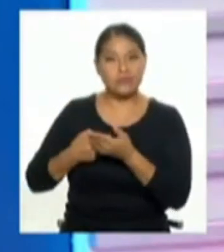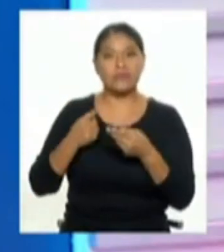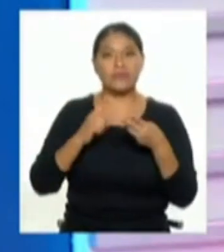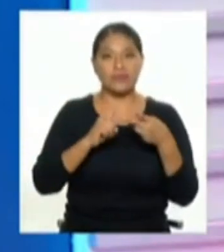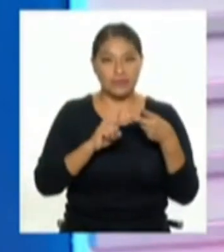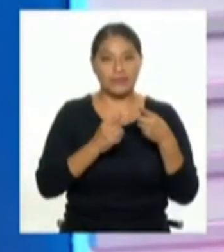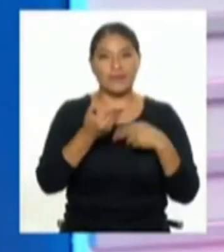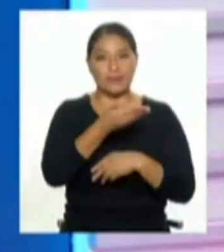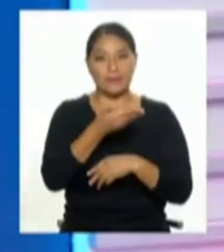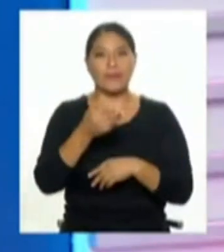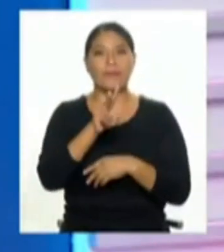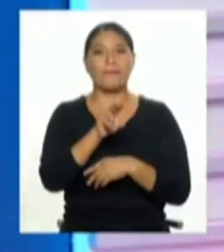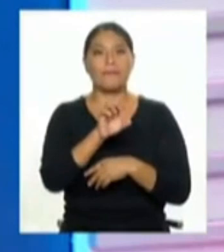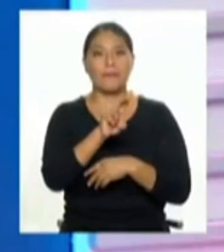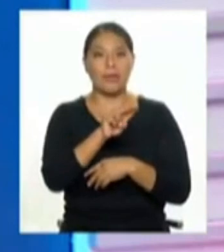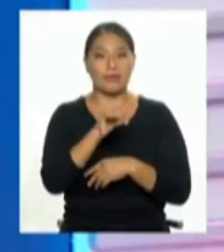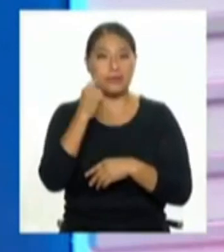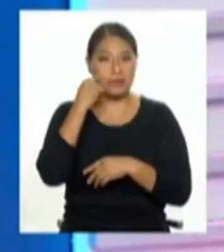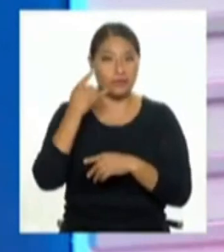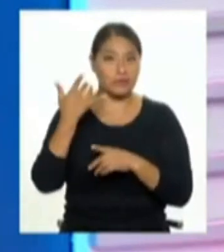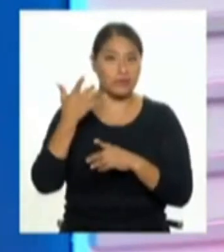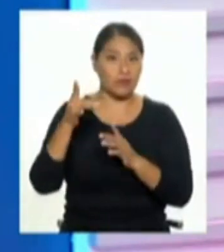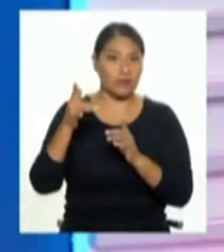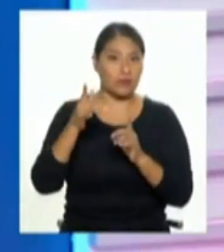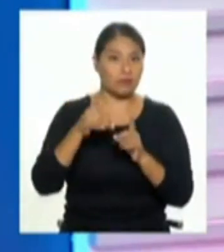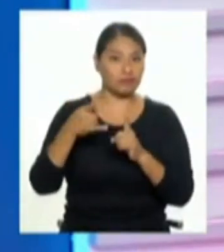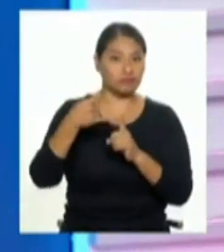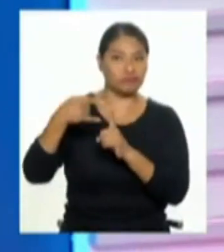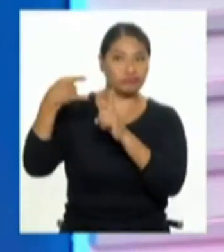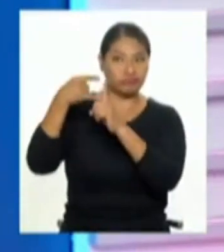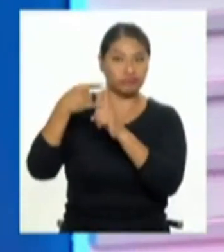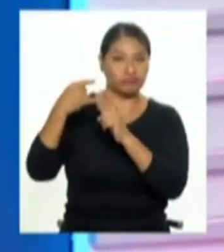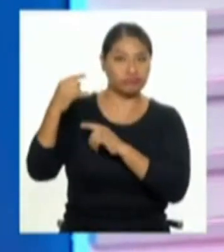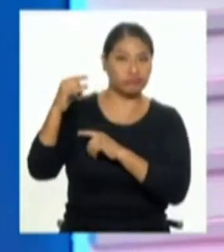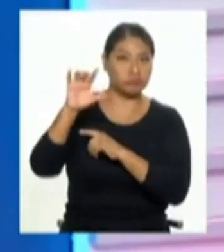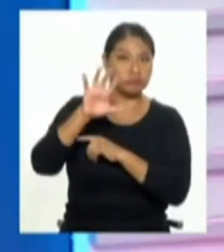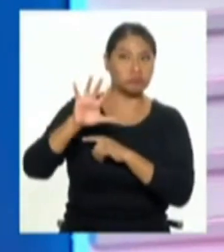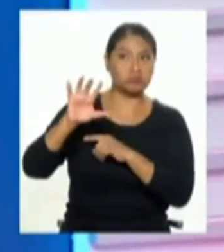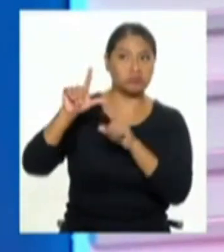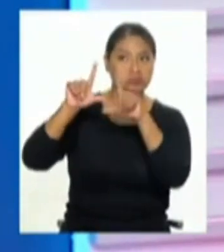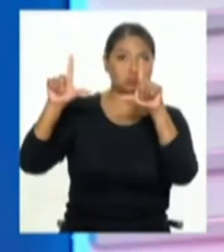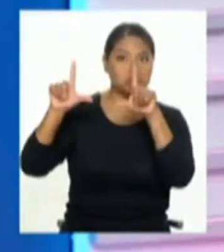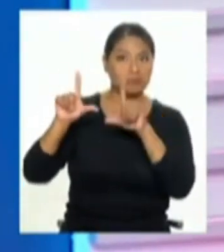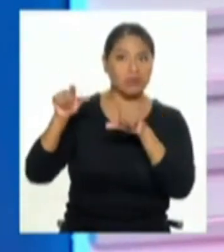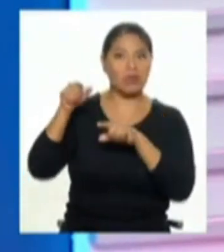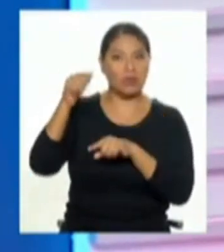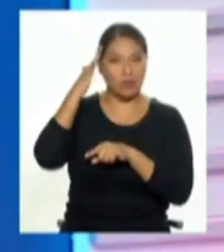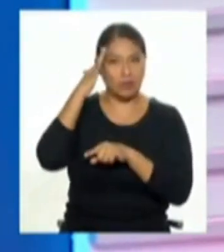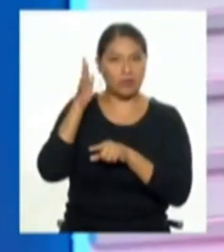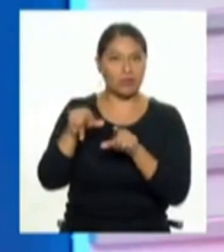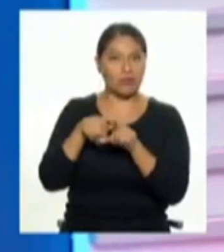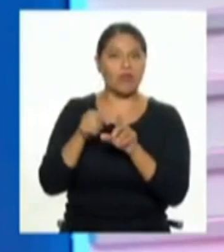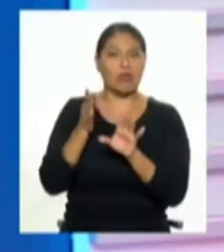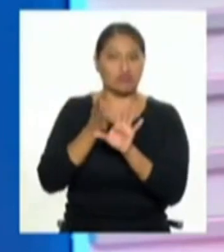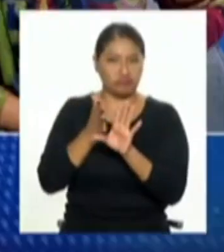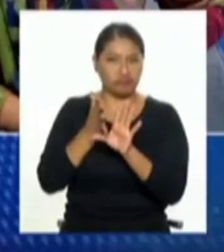Herrera, ella está con nosotros a través de la tecnología, es una psiquiatra y